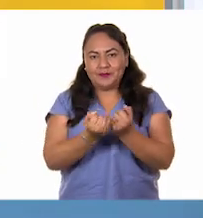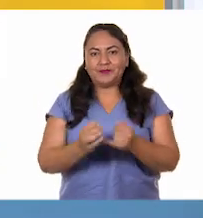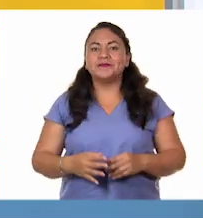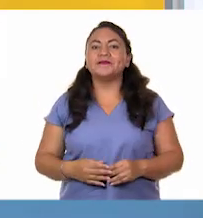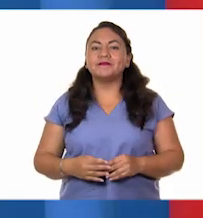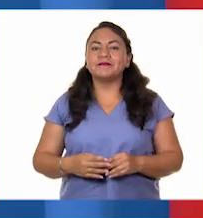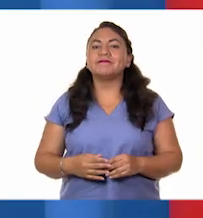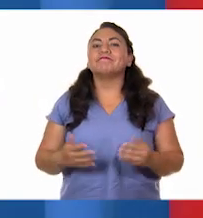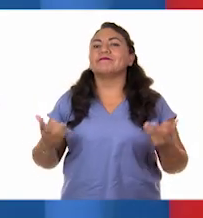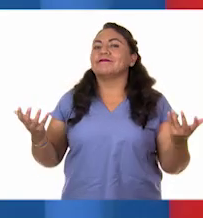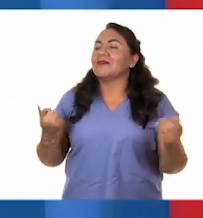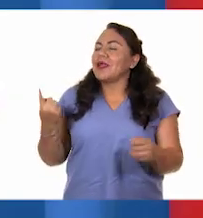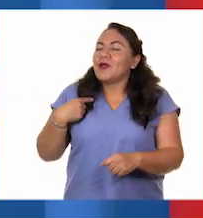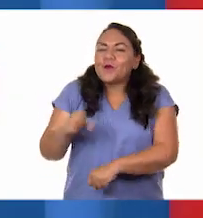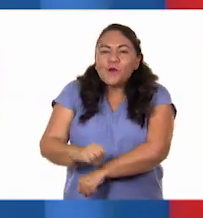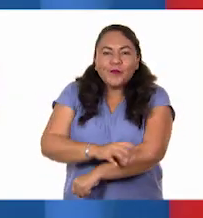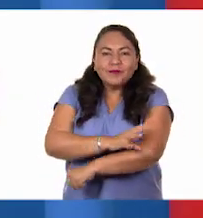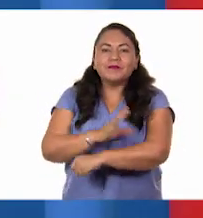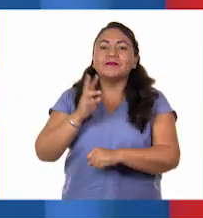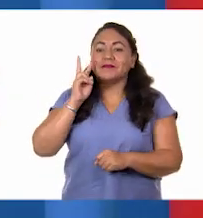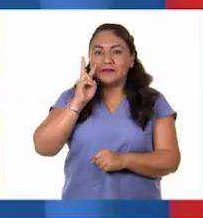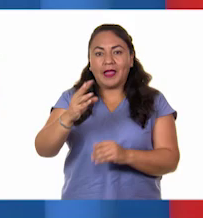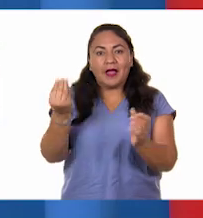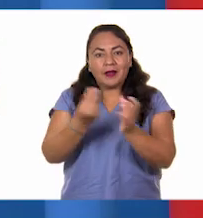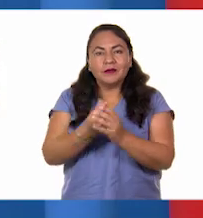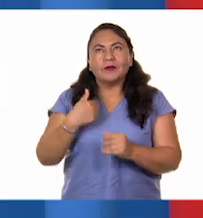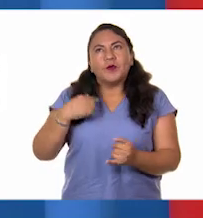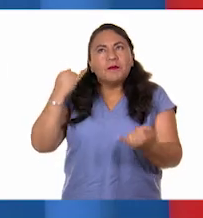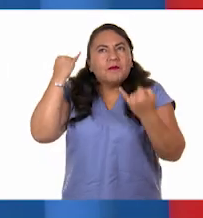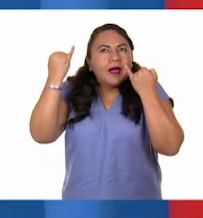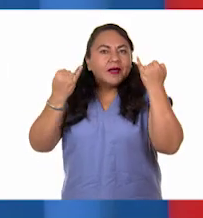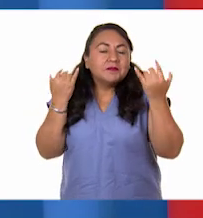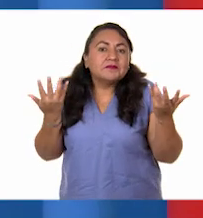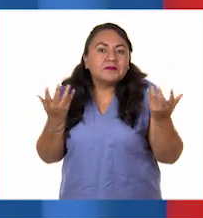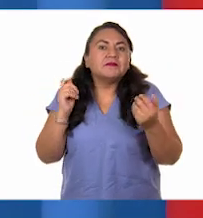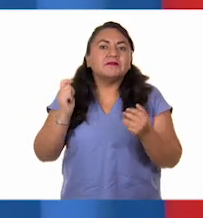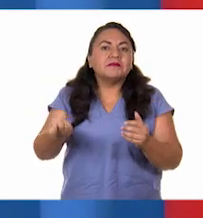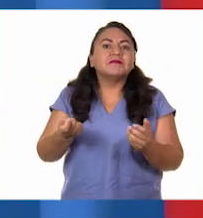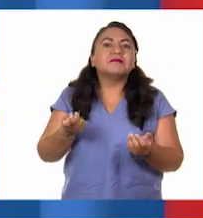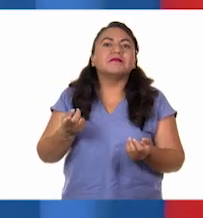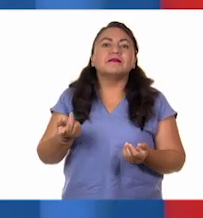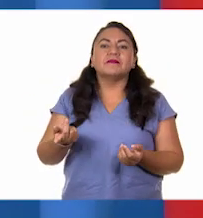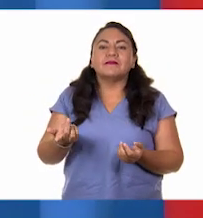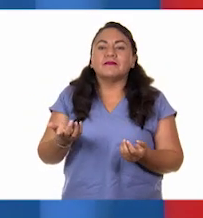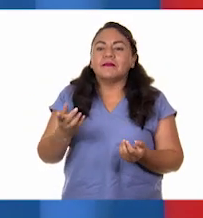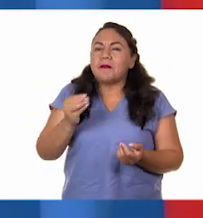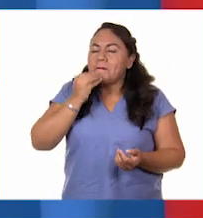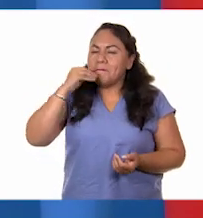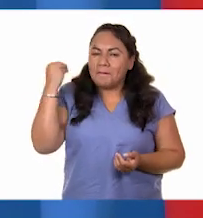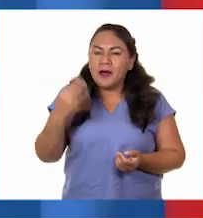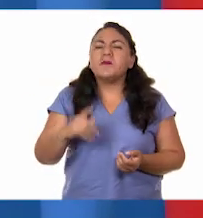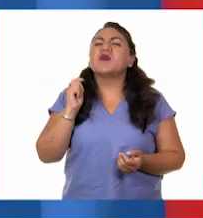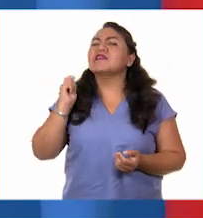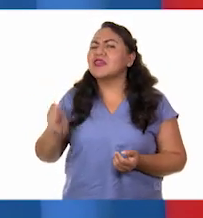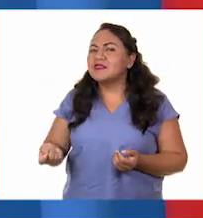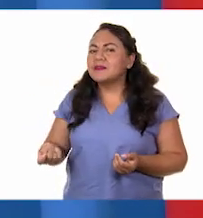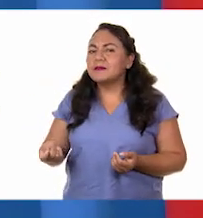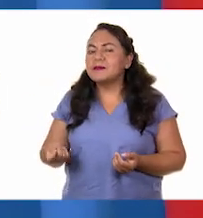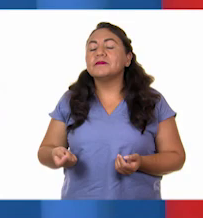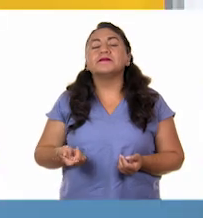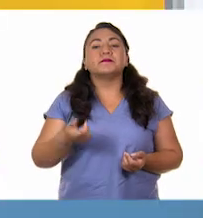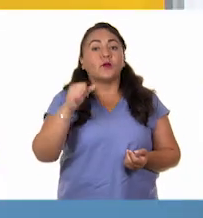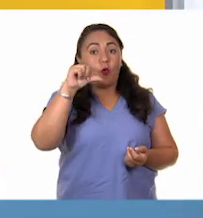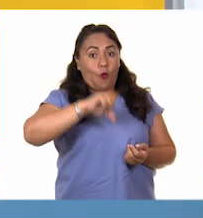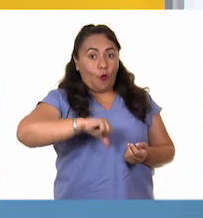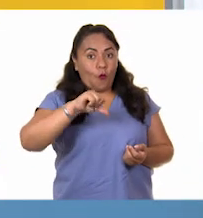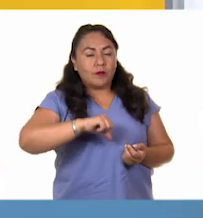Ay, pues qué emoción, porque viendo sus clases, maestro, yo me imagino que nos va a traer algo padrísimo, pero ¿qué será? Hoy